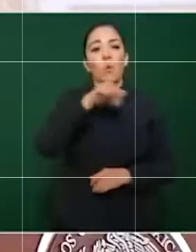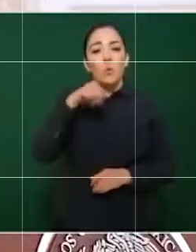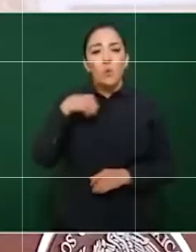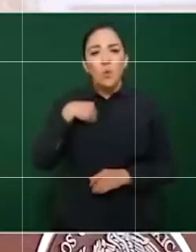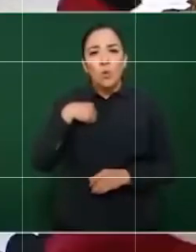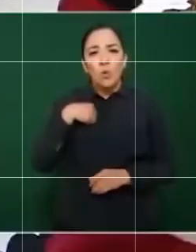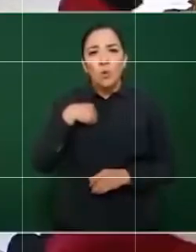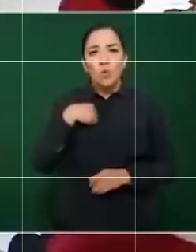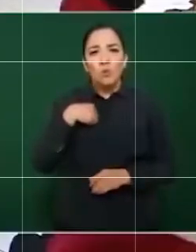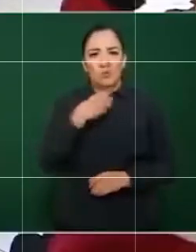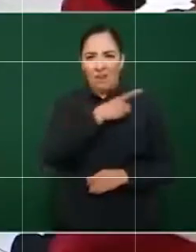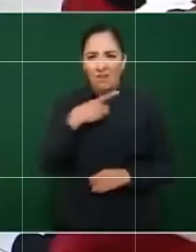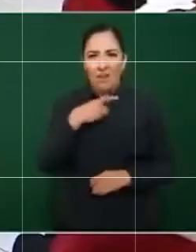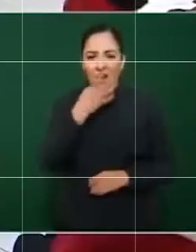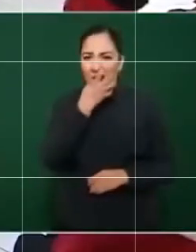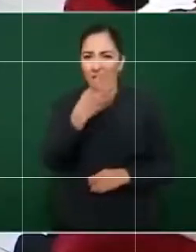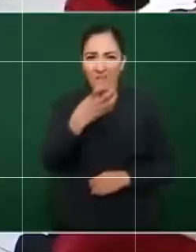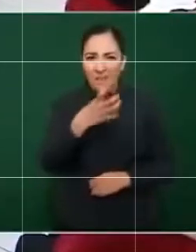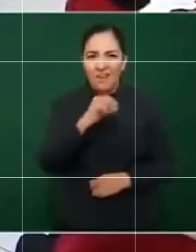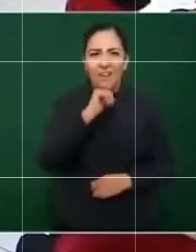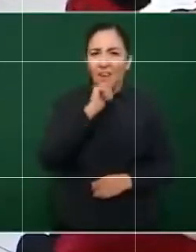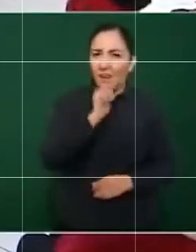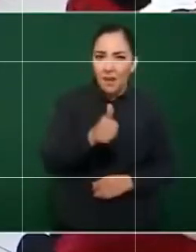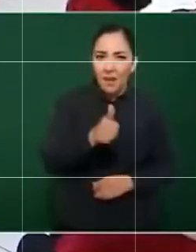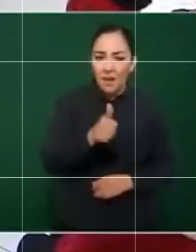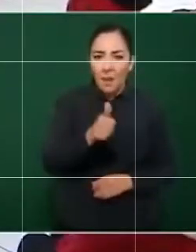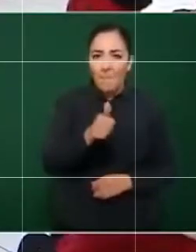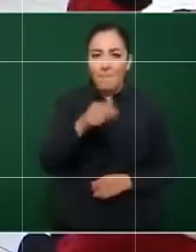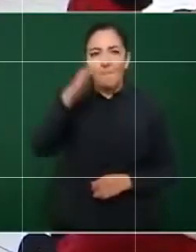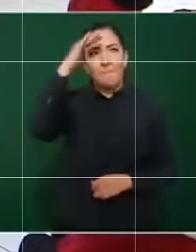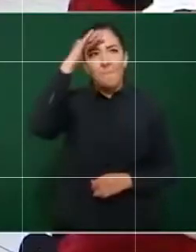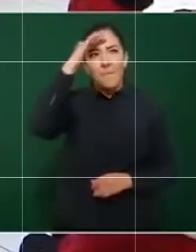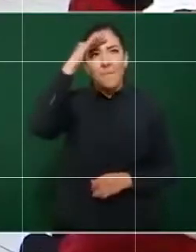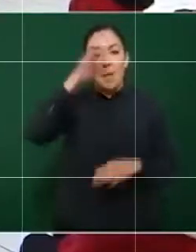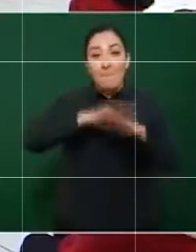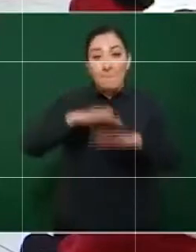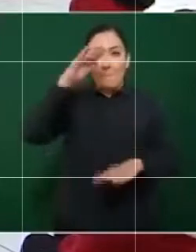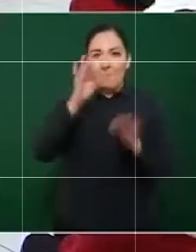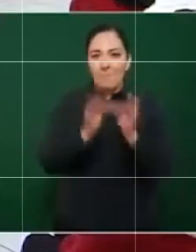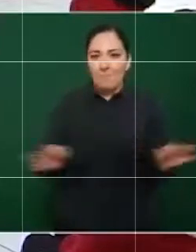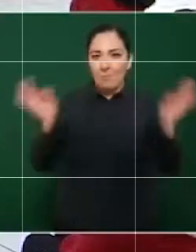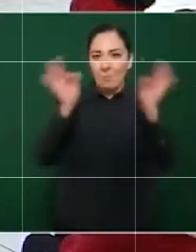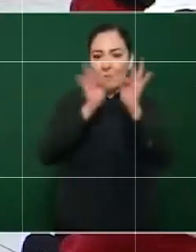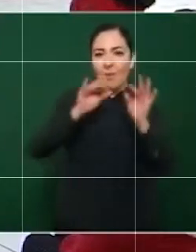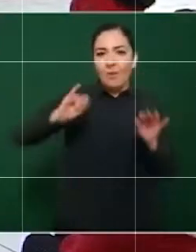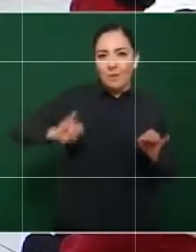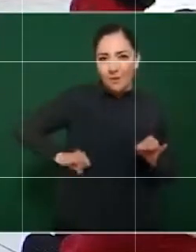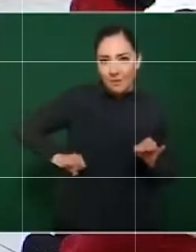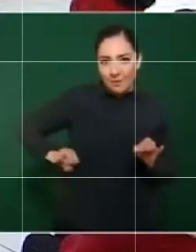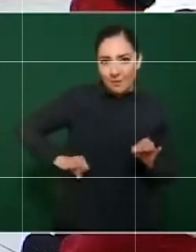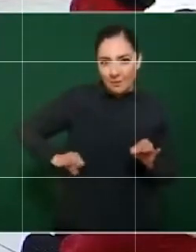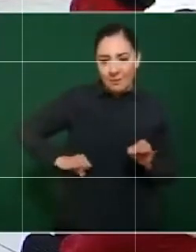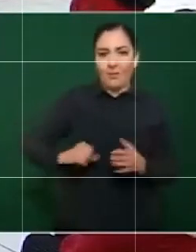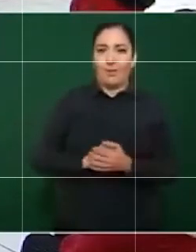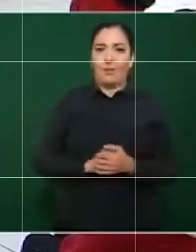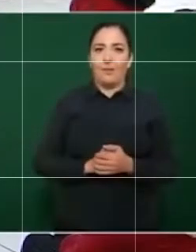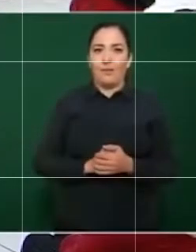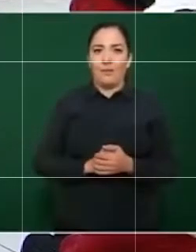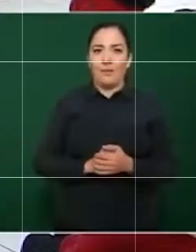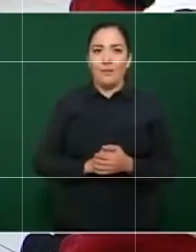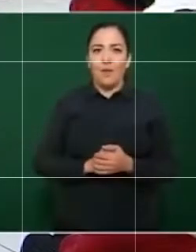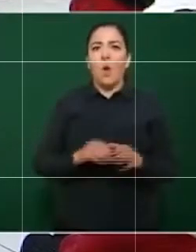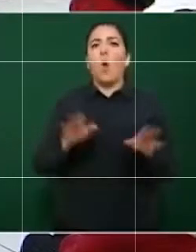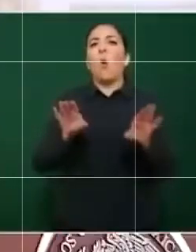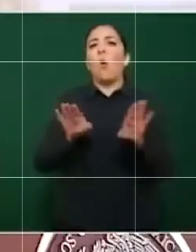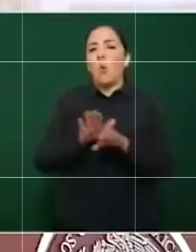gritar para escucharnos y poner por encima de todos nuestros intereses, nuestra concentración